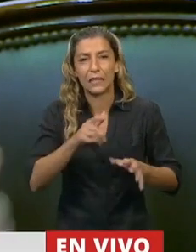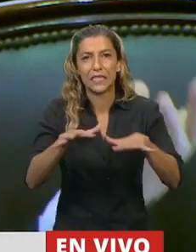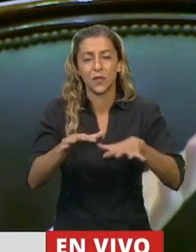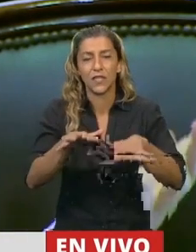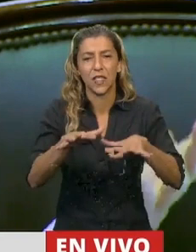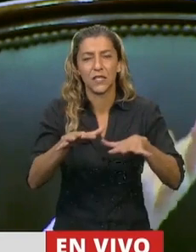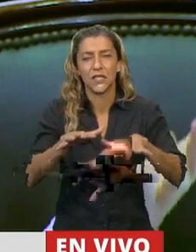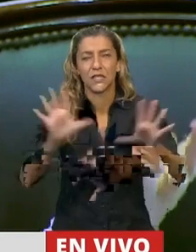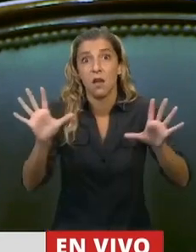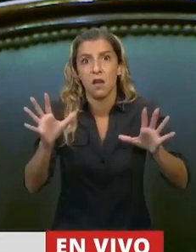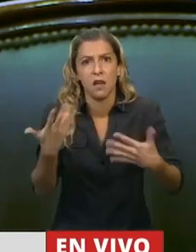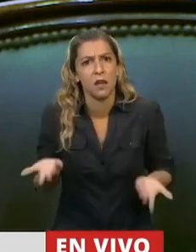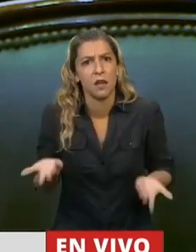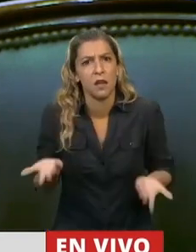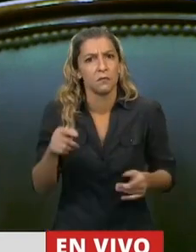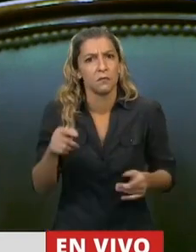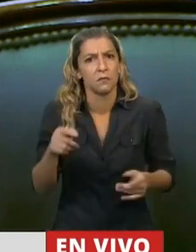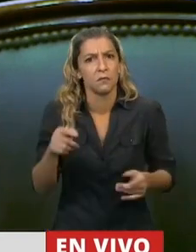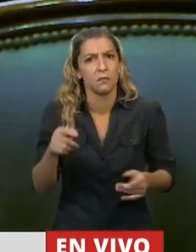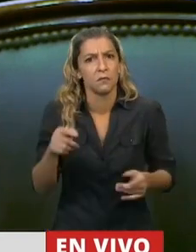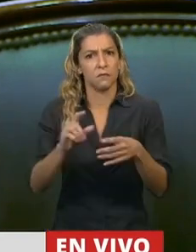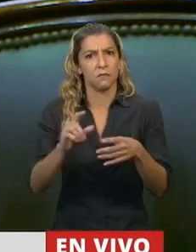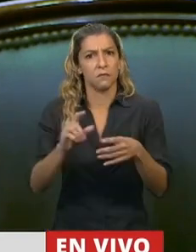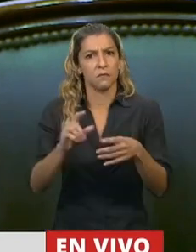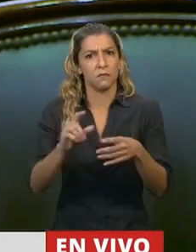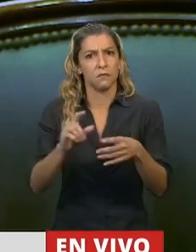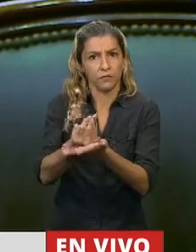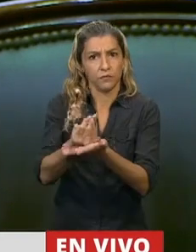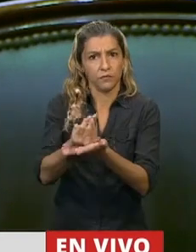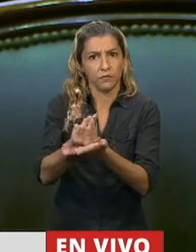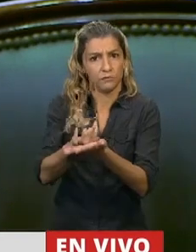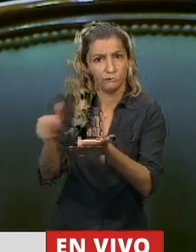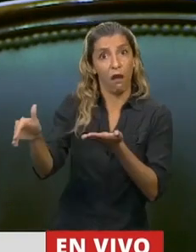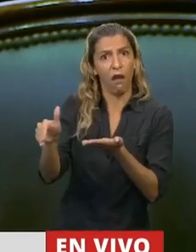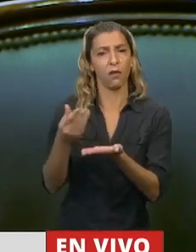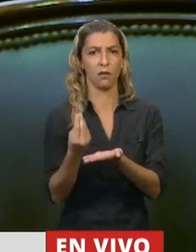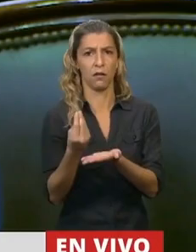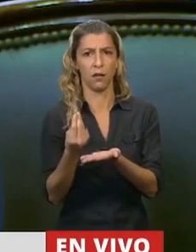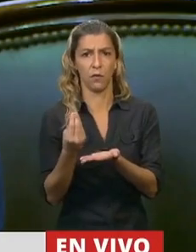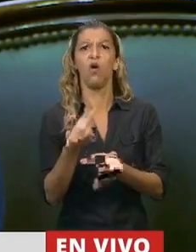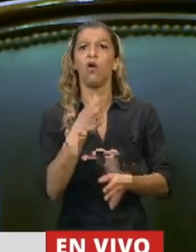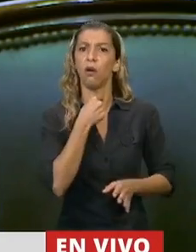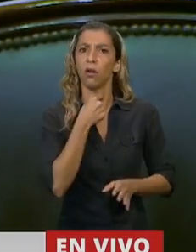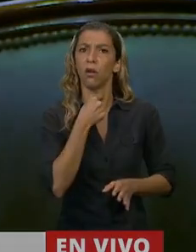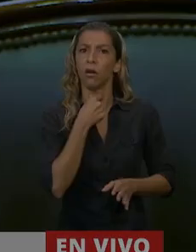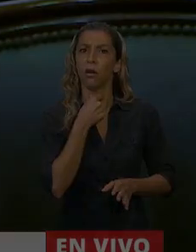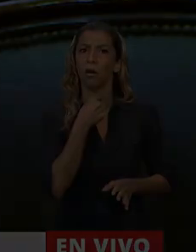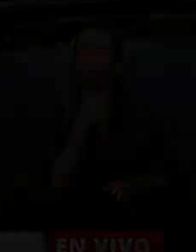liberada una banca de un partido político al que a mí me toca representar en esta Cámara. Muchas gracias, señor Presidente. Gracias,